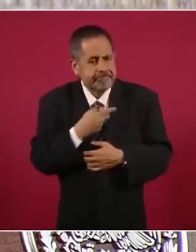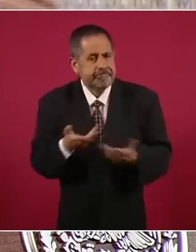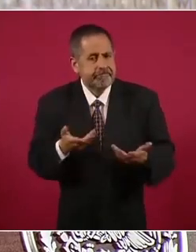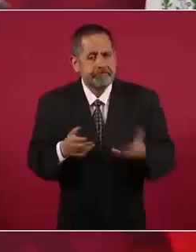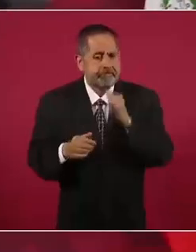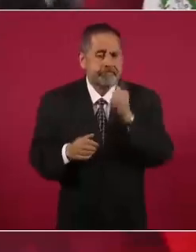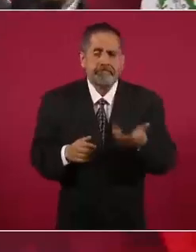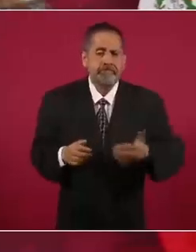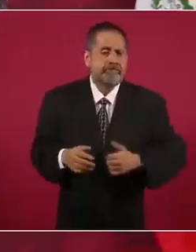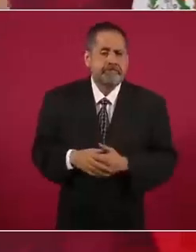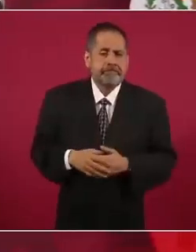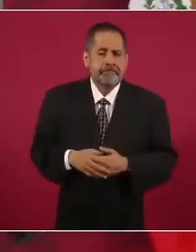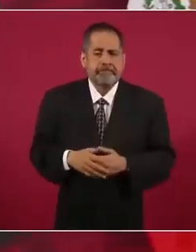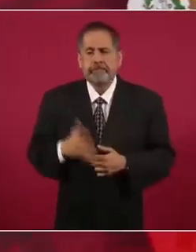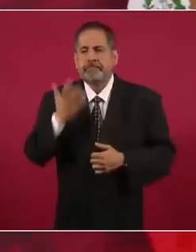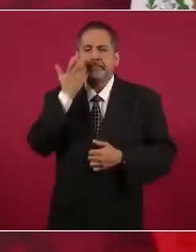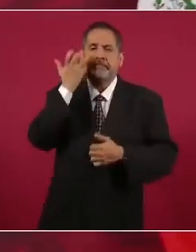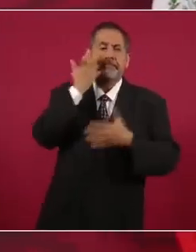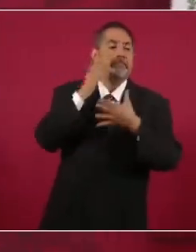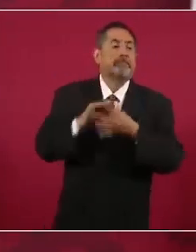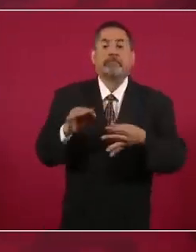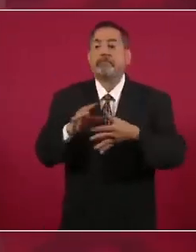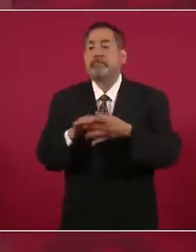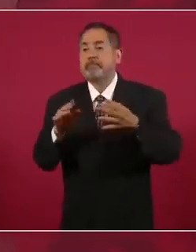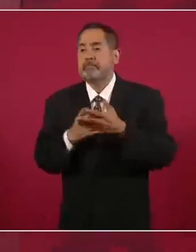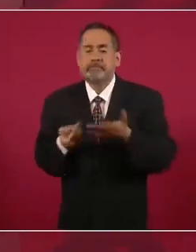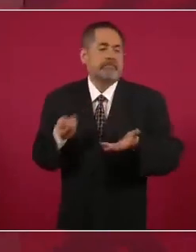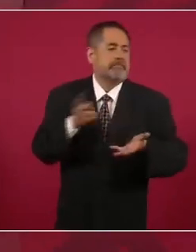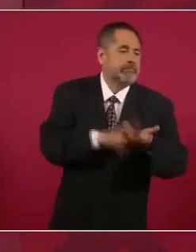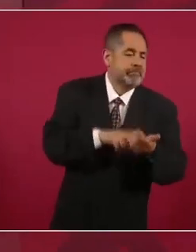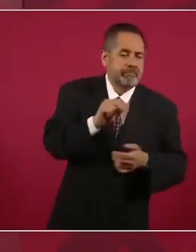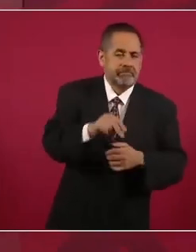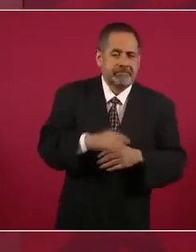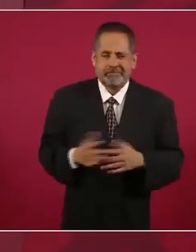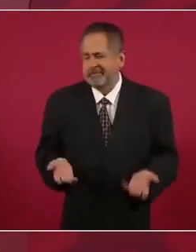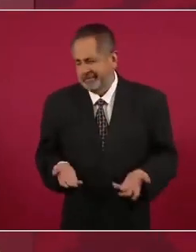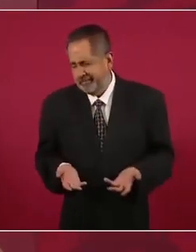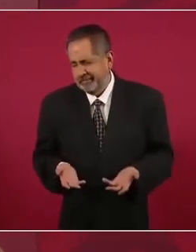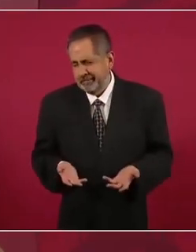¿Cómo es ese doble discurso? A ver, ayúdame